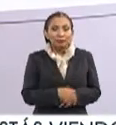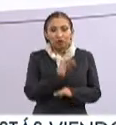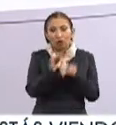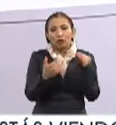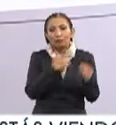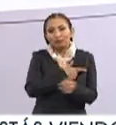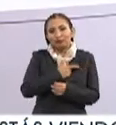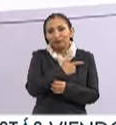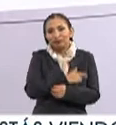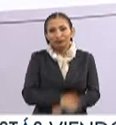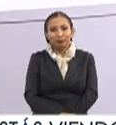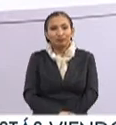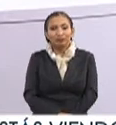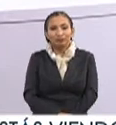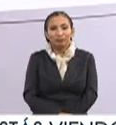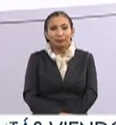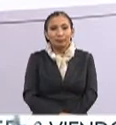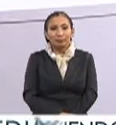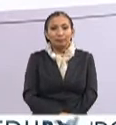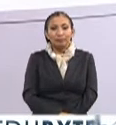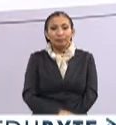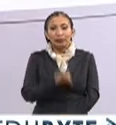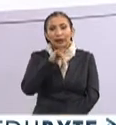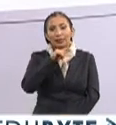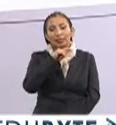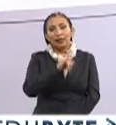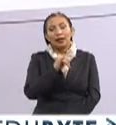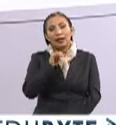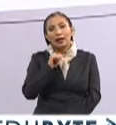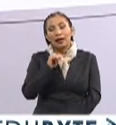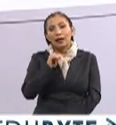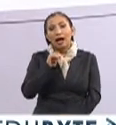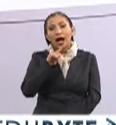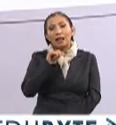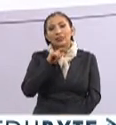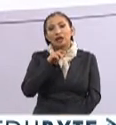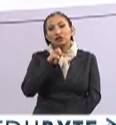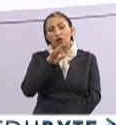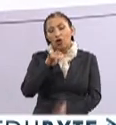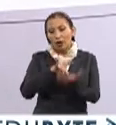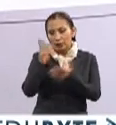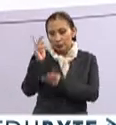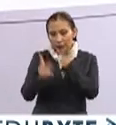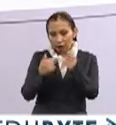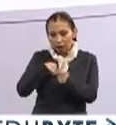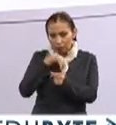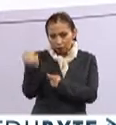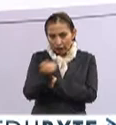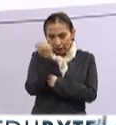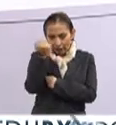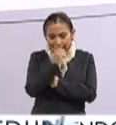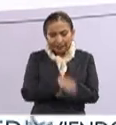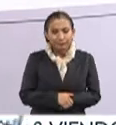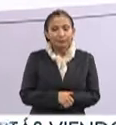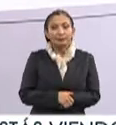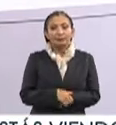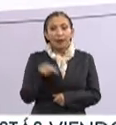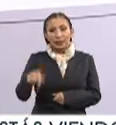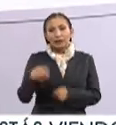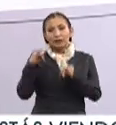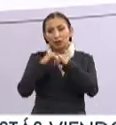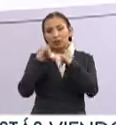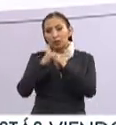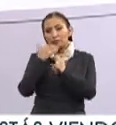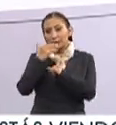Porque todo es un gozo. Entonces, Inti y Aldazoro, gracias por venir a platicar con nosotros y que haya mucho éxito. Muchas gracias, igualmente. En esta